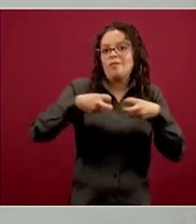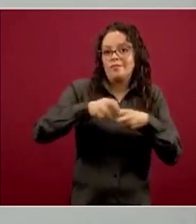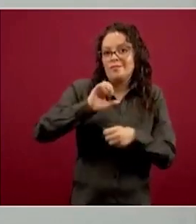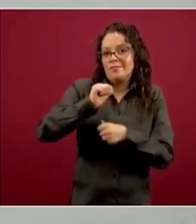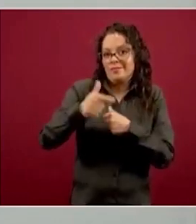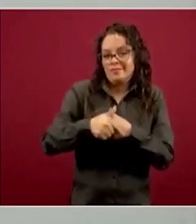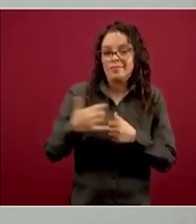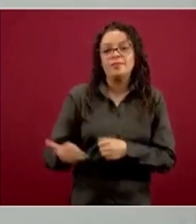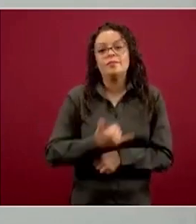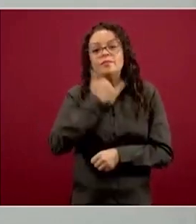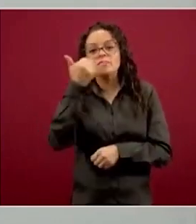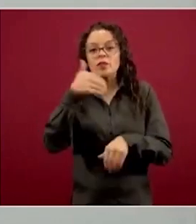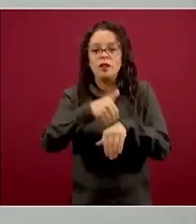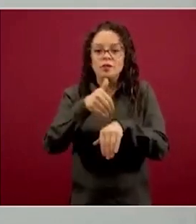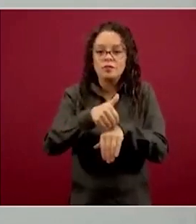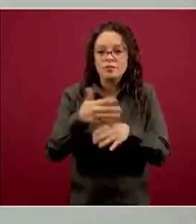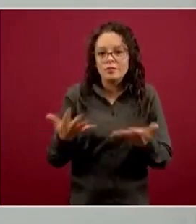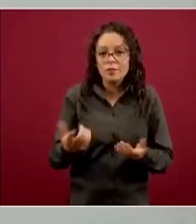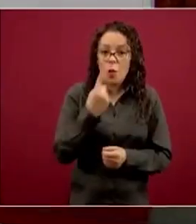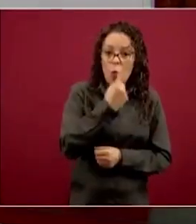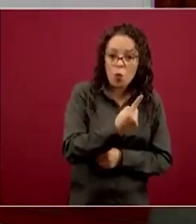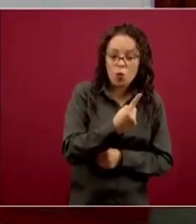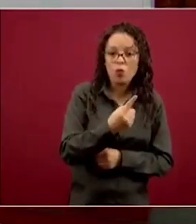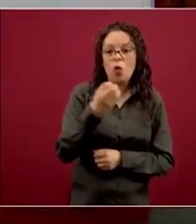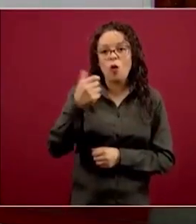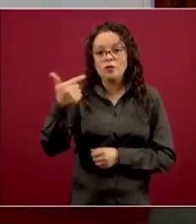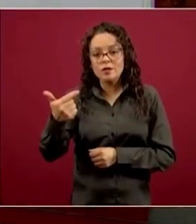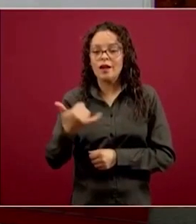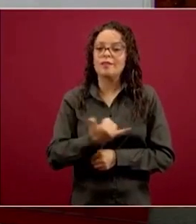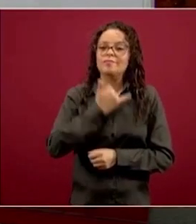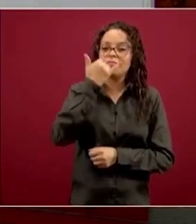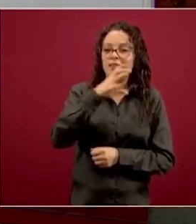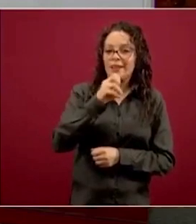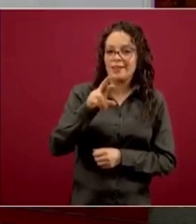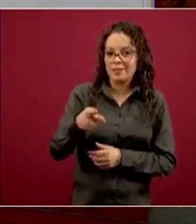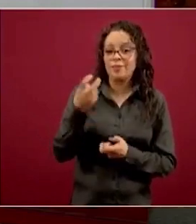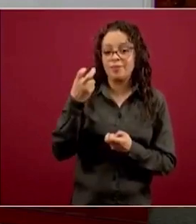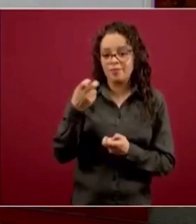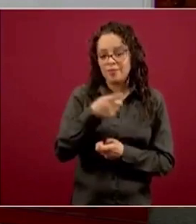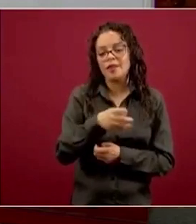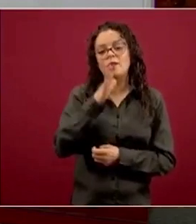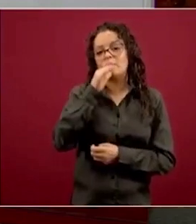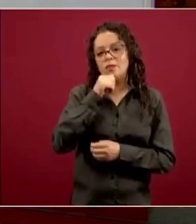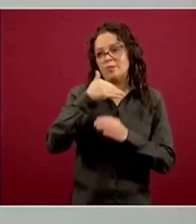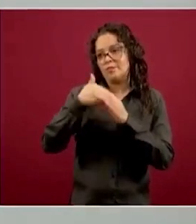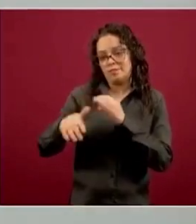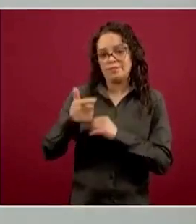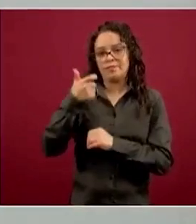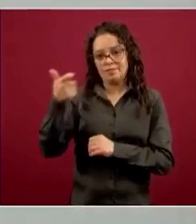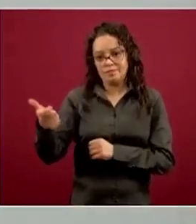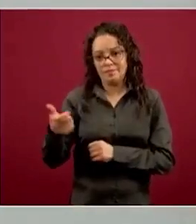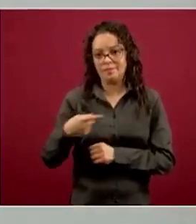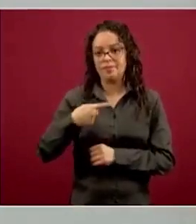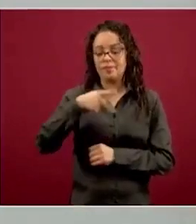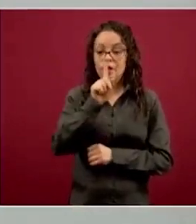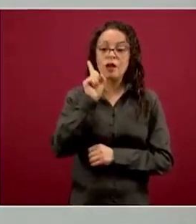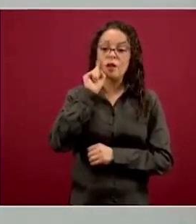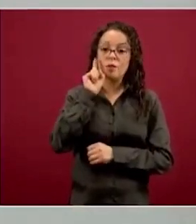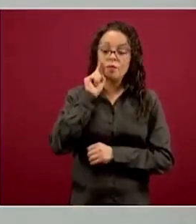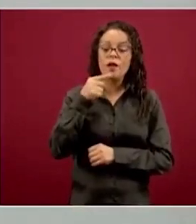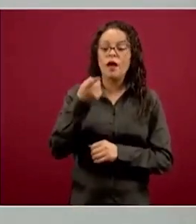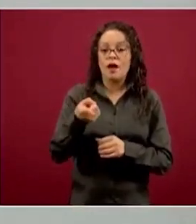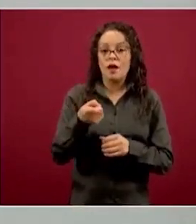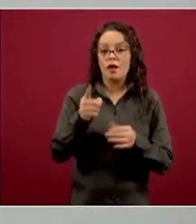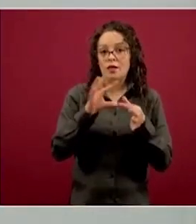un 7 o algo así, esos no pudimos dispersarlos. La segunda la voy a poder reportar mañana y tiene que ver